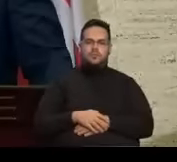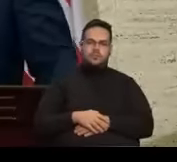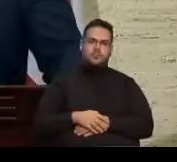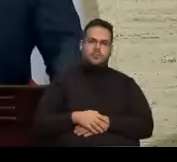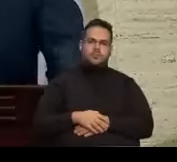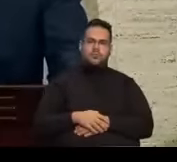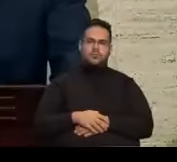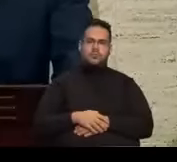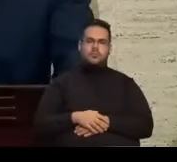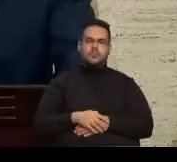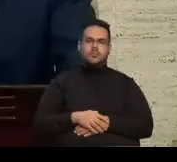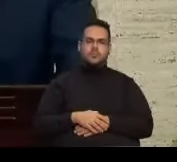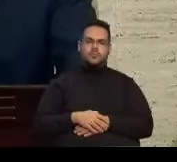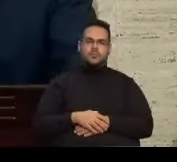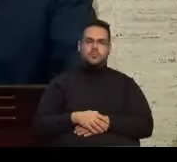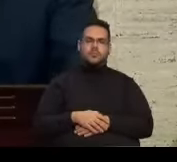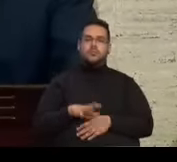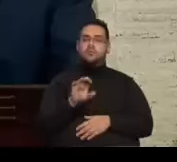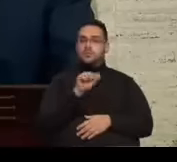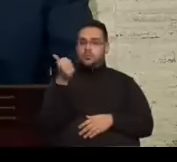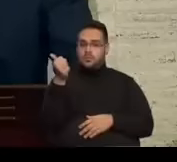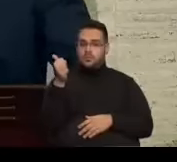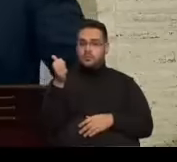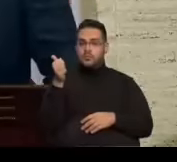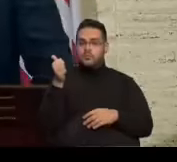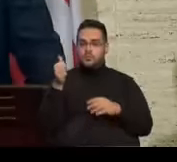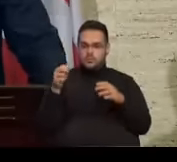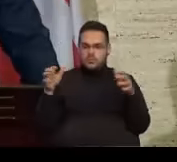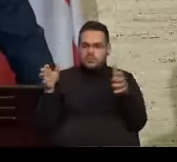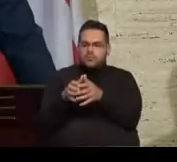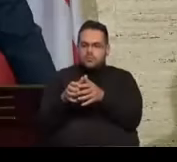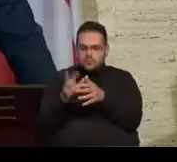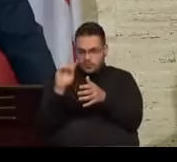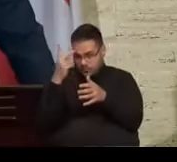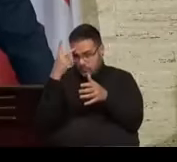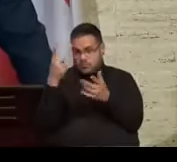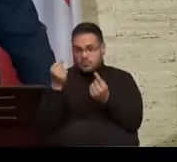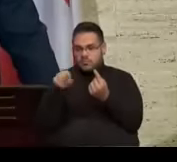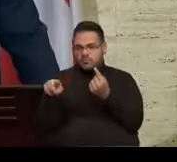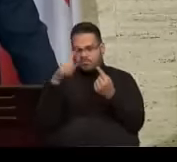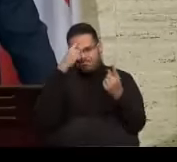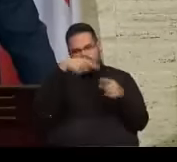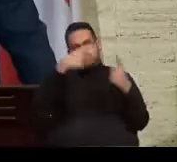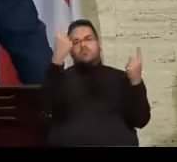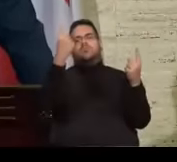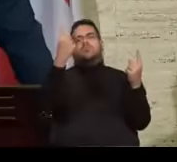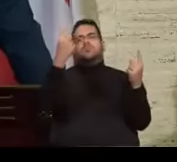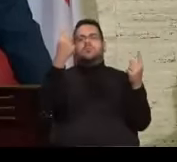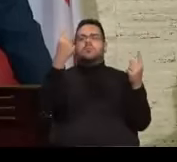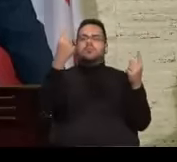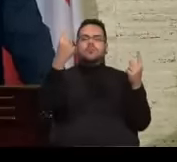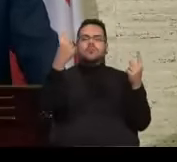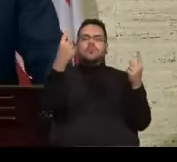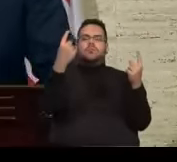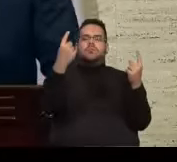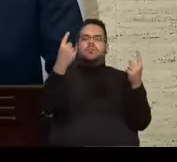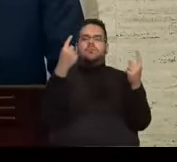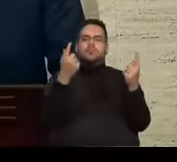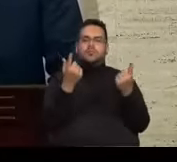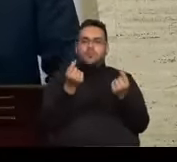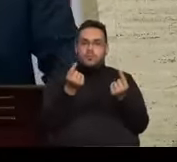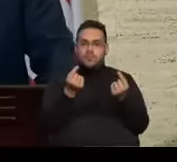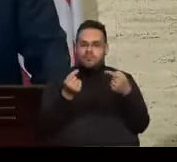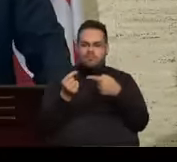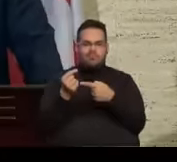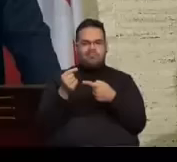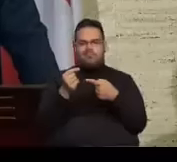Otros, incluyendo la oposición y una minoría de nuestro partido, se aliaron en contra del bienestar del país. Este acto de egoísmo